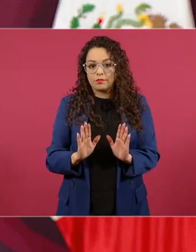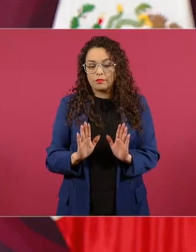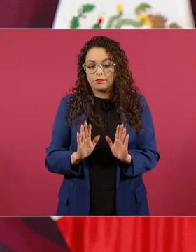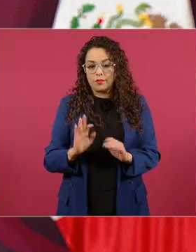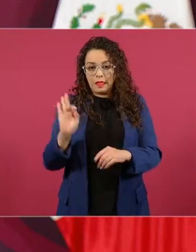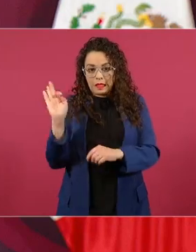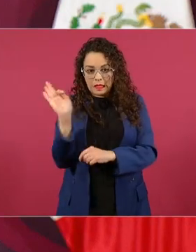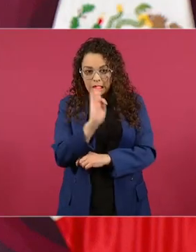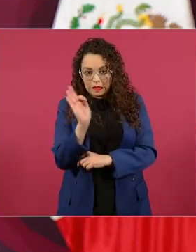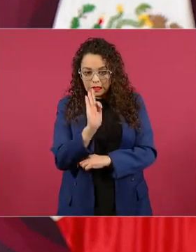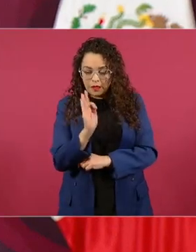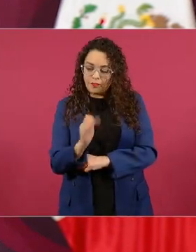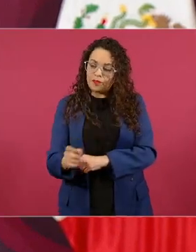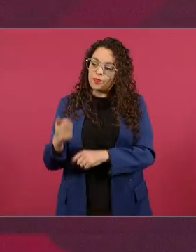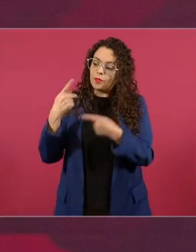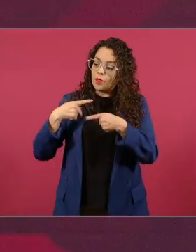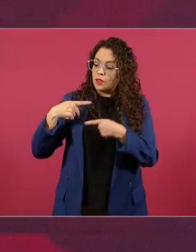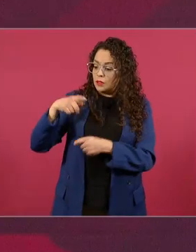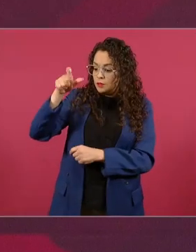si respeta al pueblo